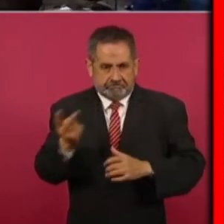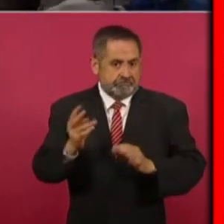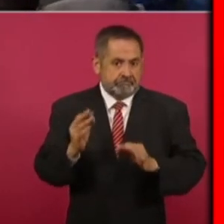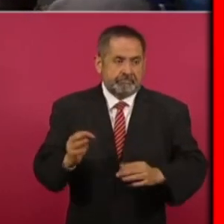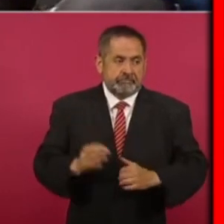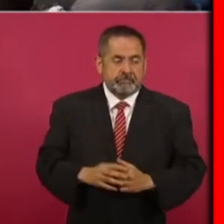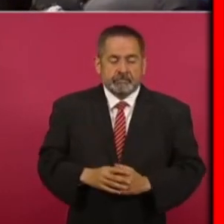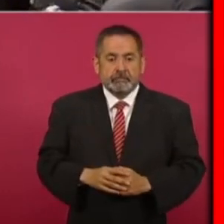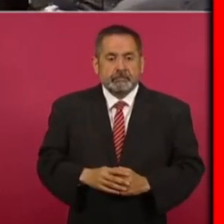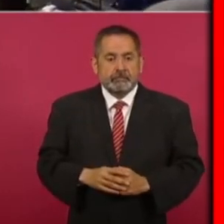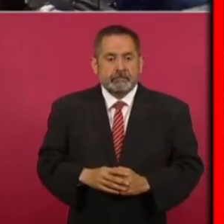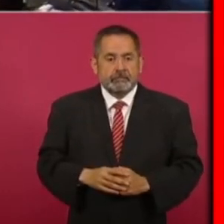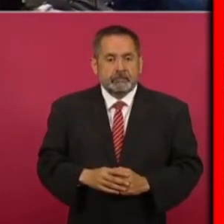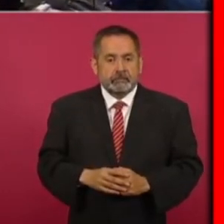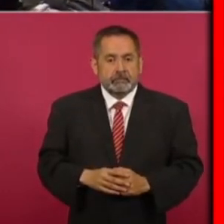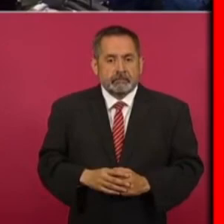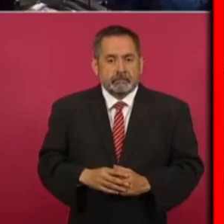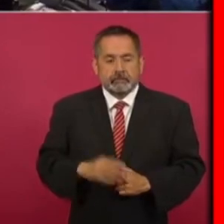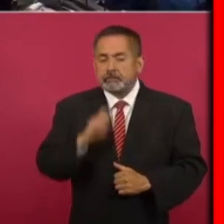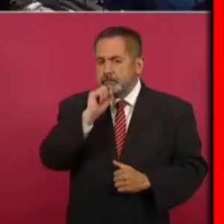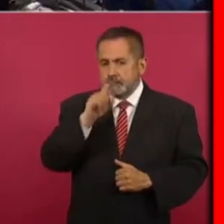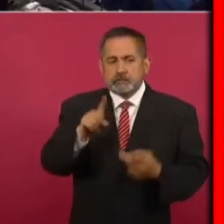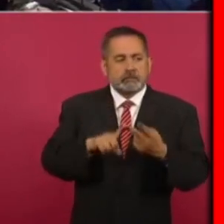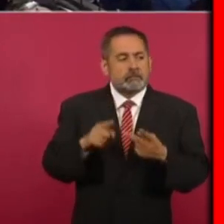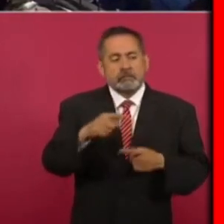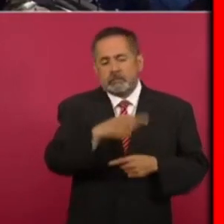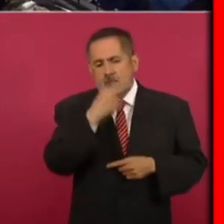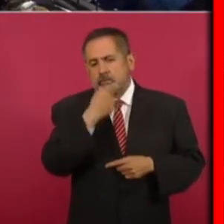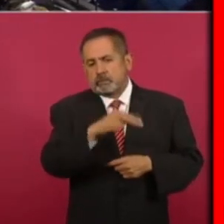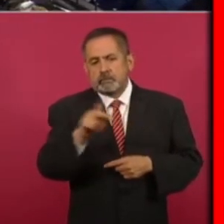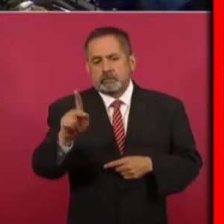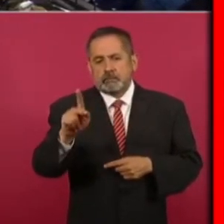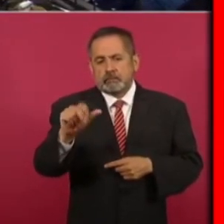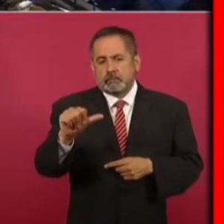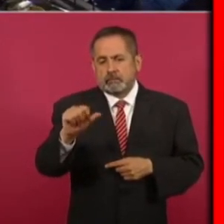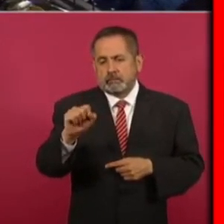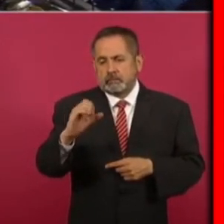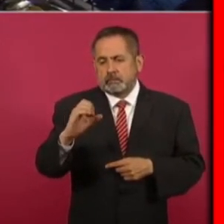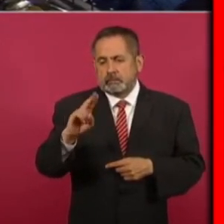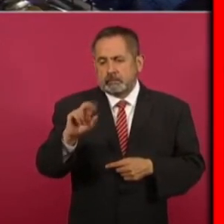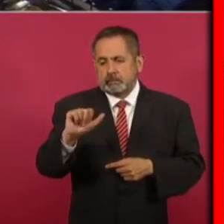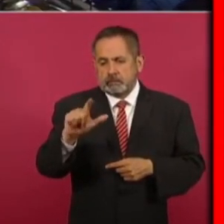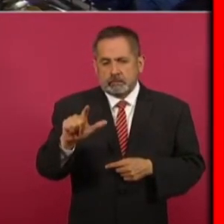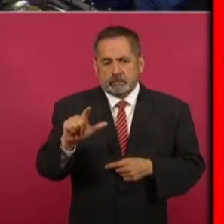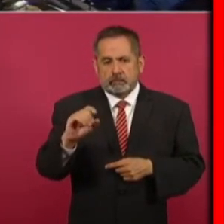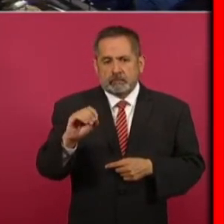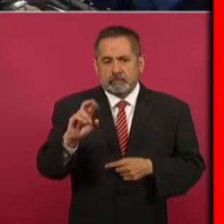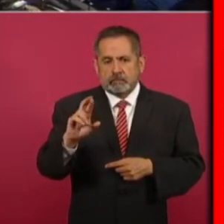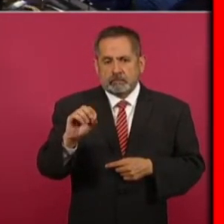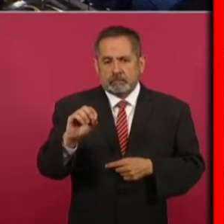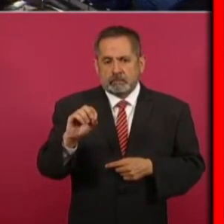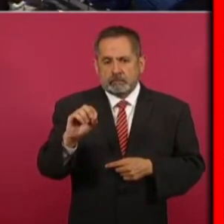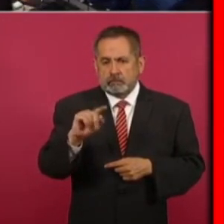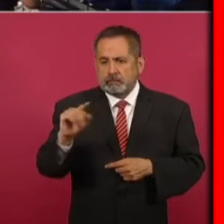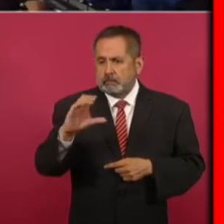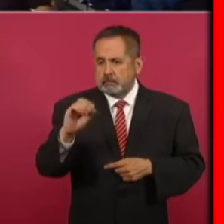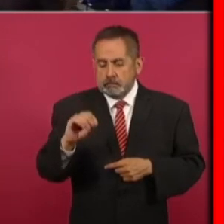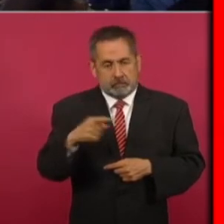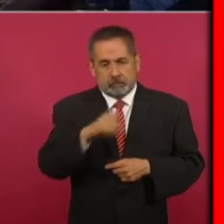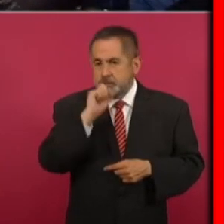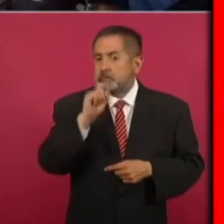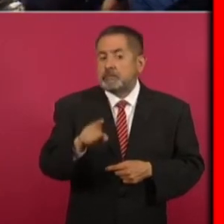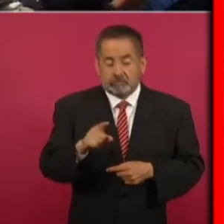este video que sorprende a todos los que estaban en la mañanera, pero antes, antes los